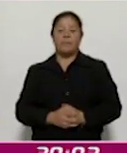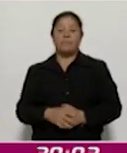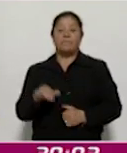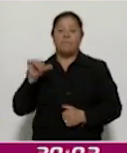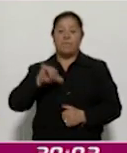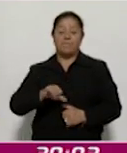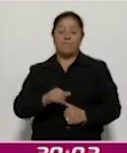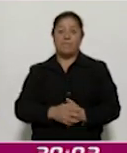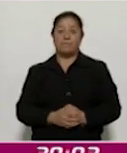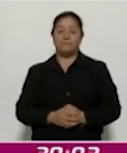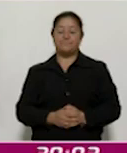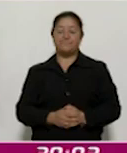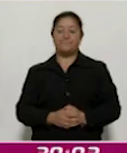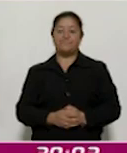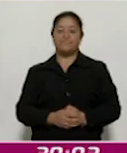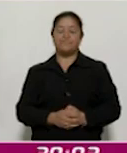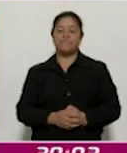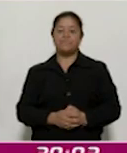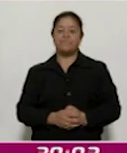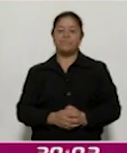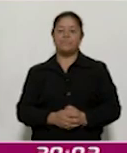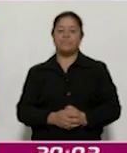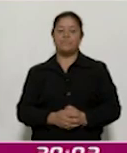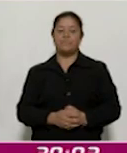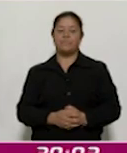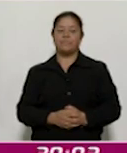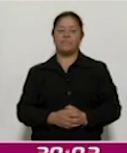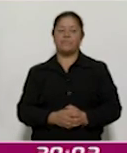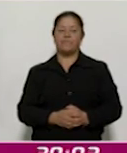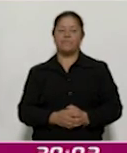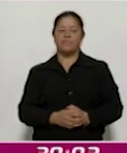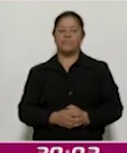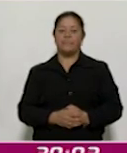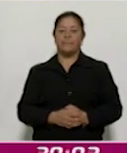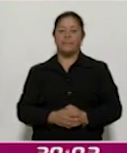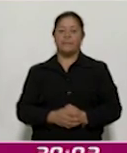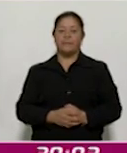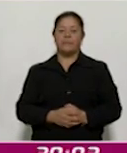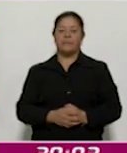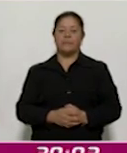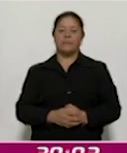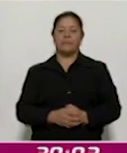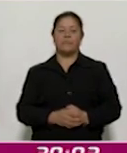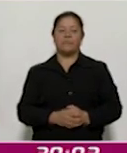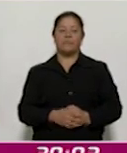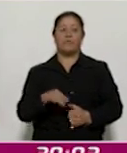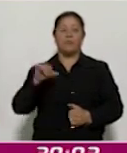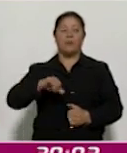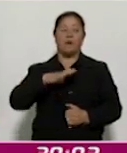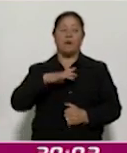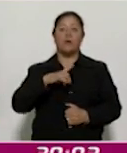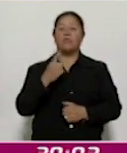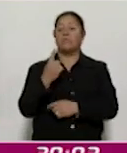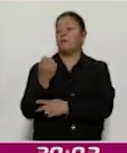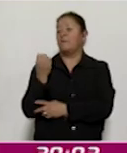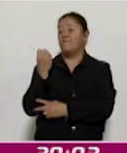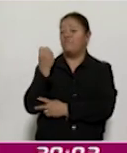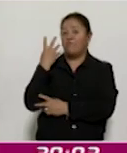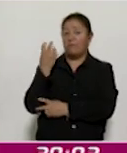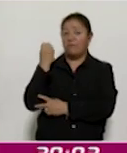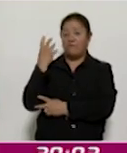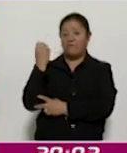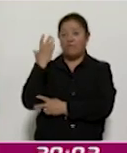hoy se llevó a cabo pues un foro, un foro, esto con